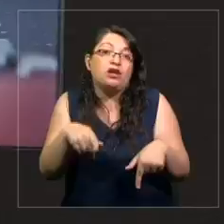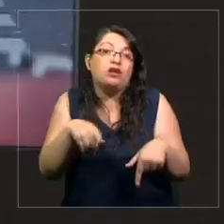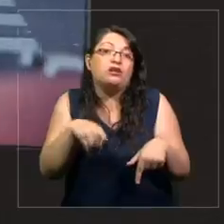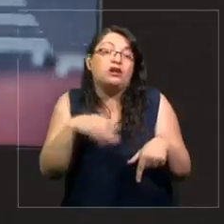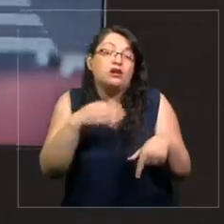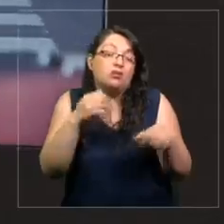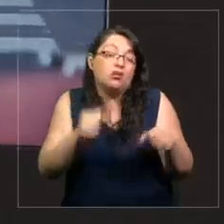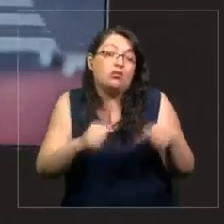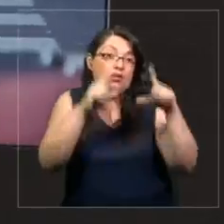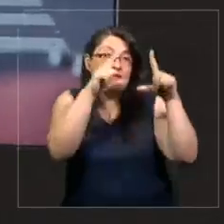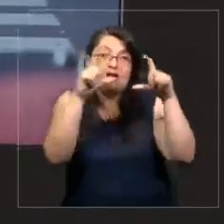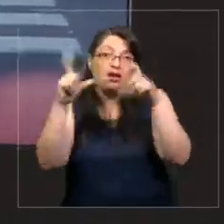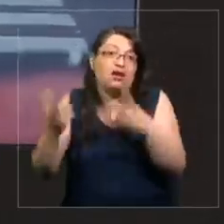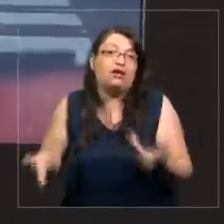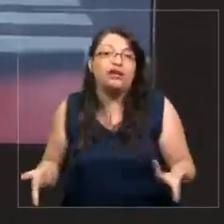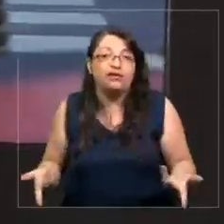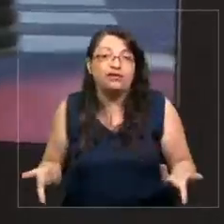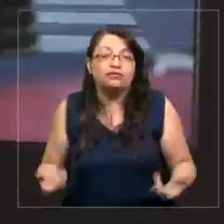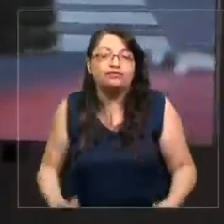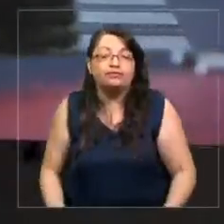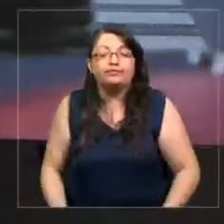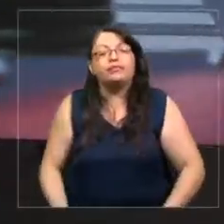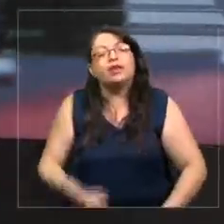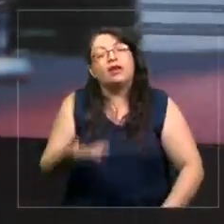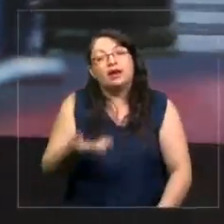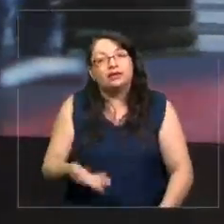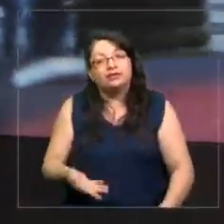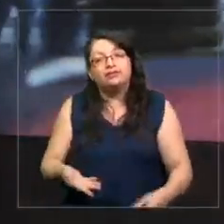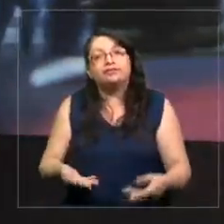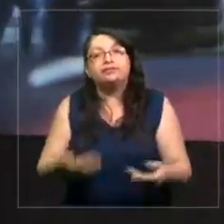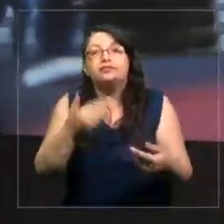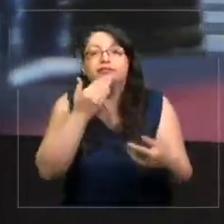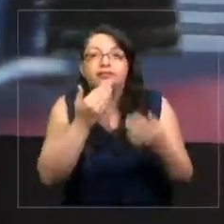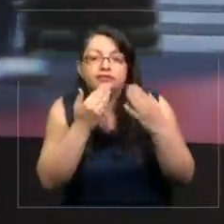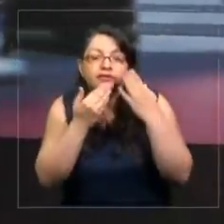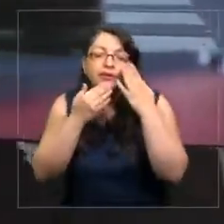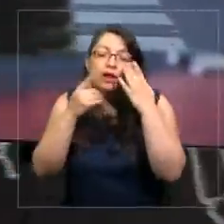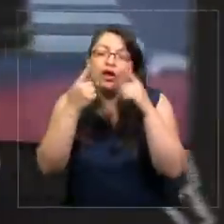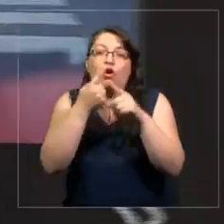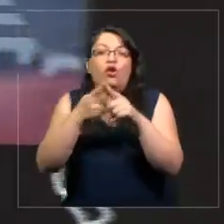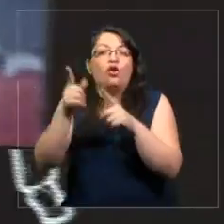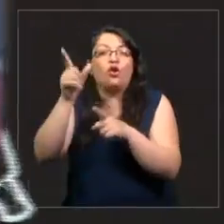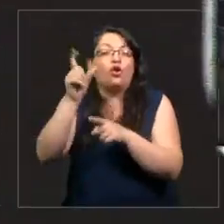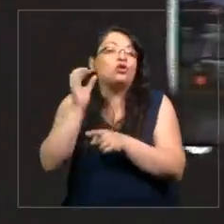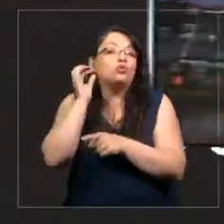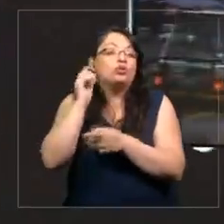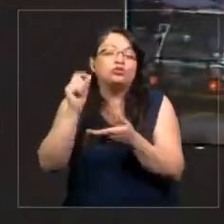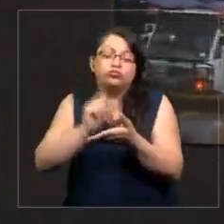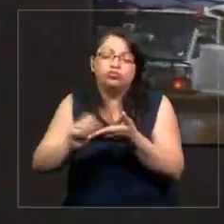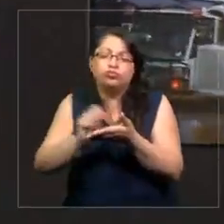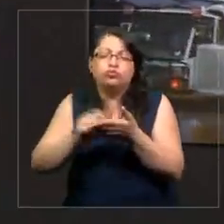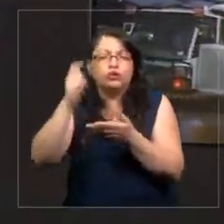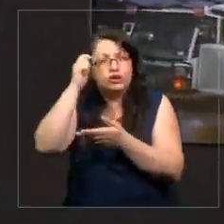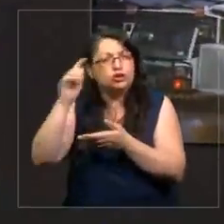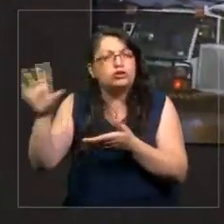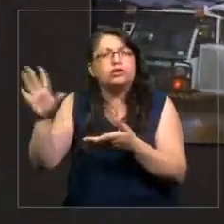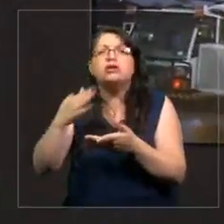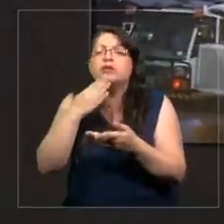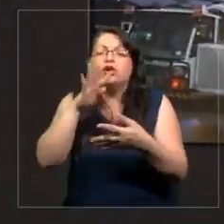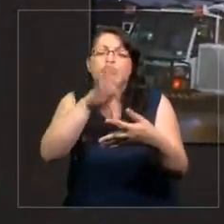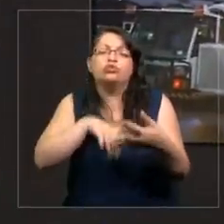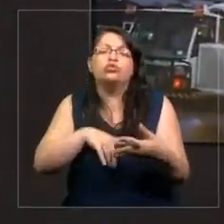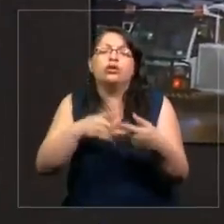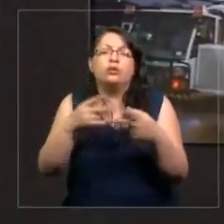fotografía, ¿cierto? Ahora, al mismo tiempo, Sontag, Susan Sontag, que es otra teórica y que tiene un ensayo muy importante respecto a la